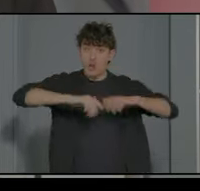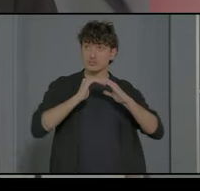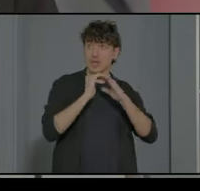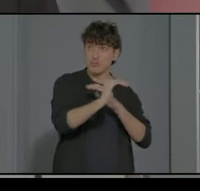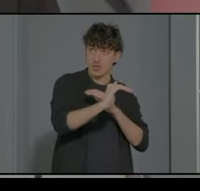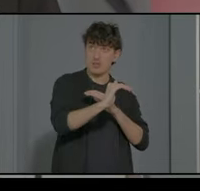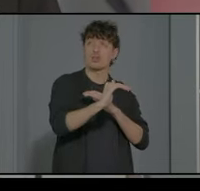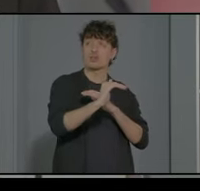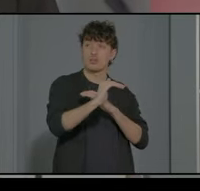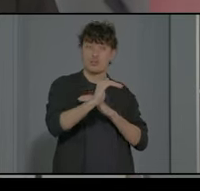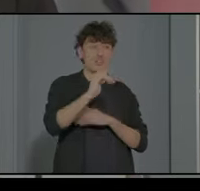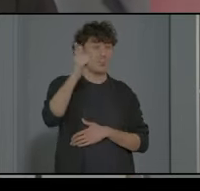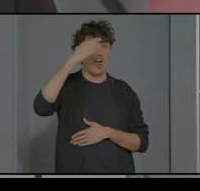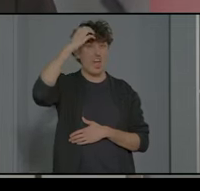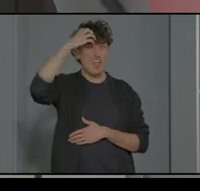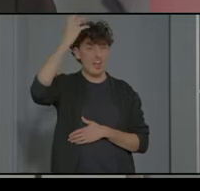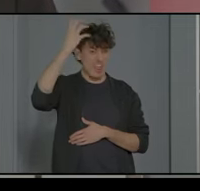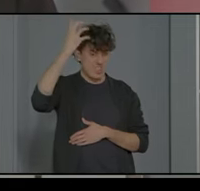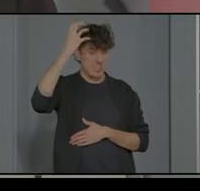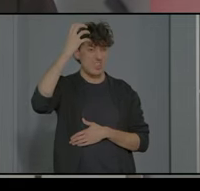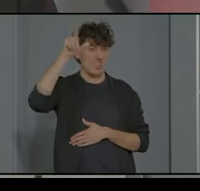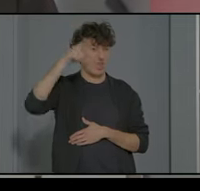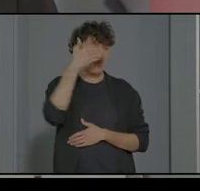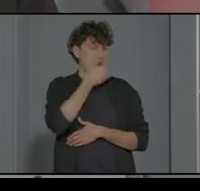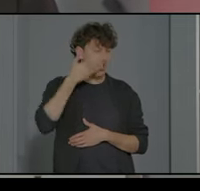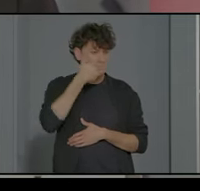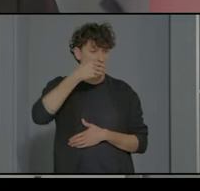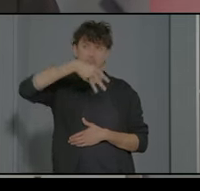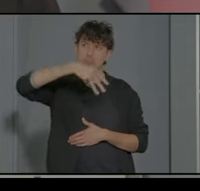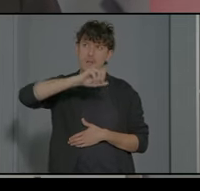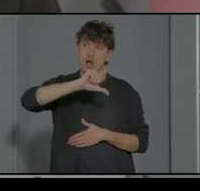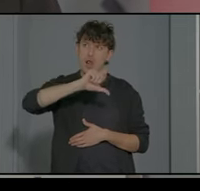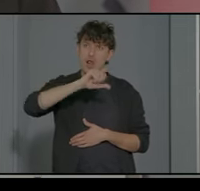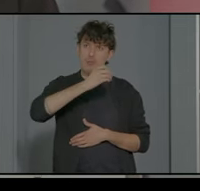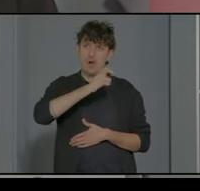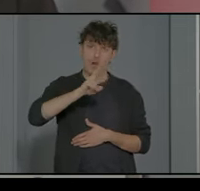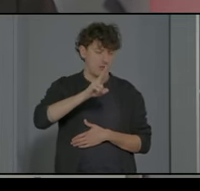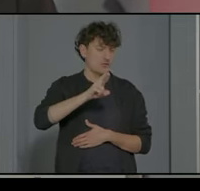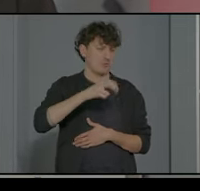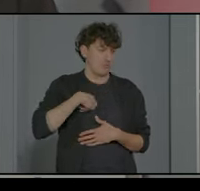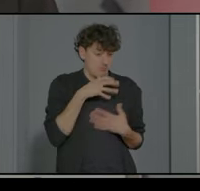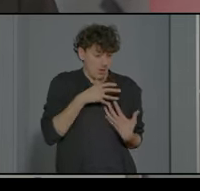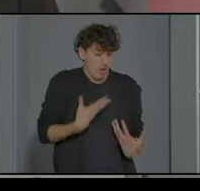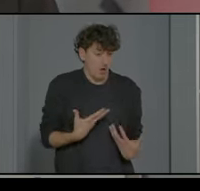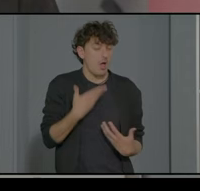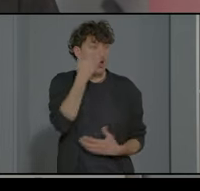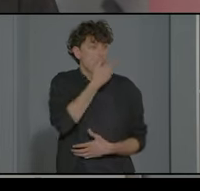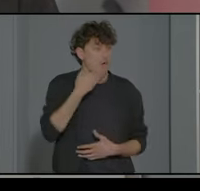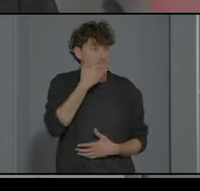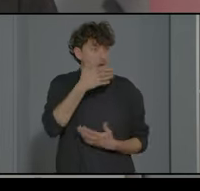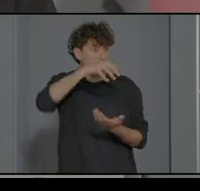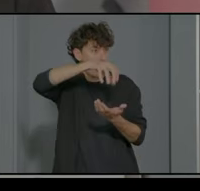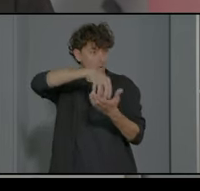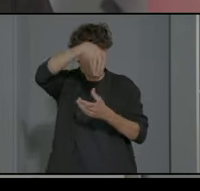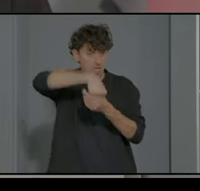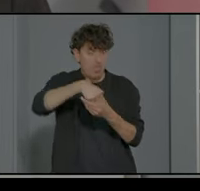en Narganda del Rey ubicada en el colegio Malvar actualmente el colegio Leocaner dispone